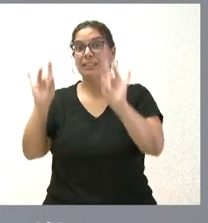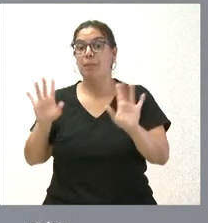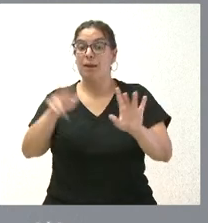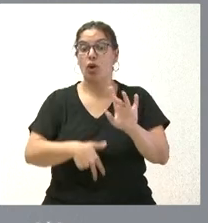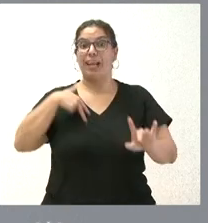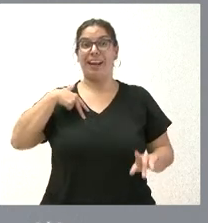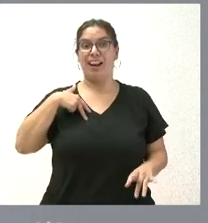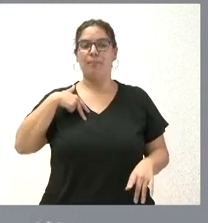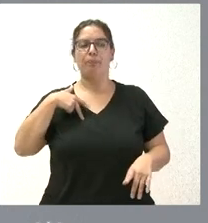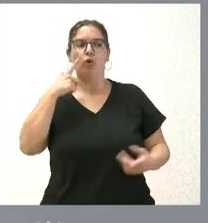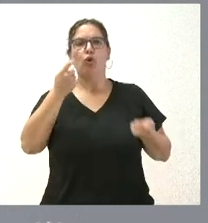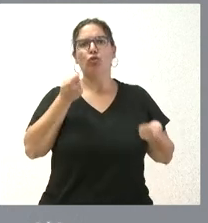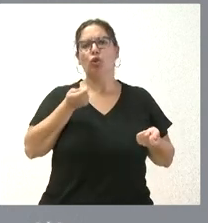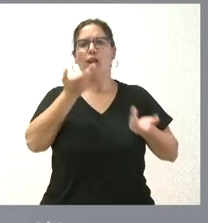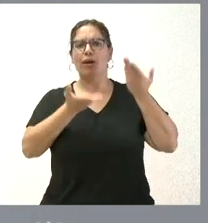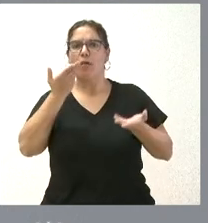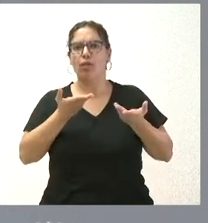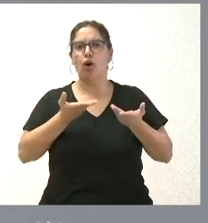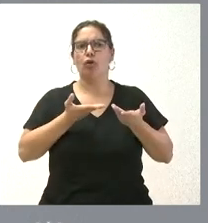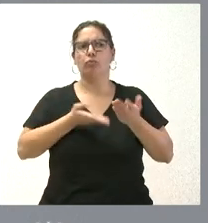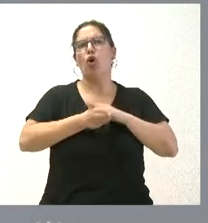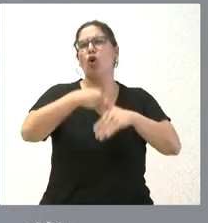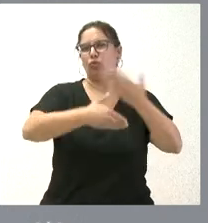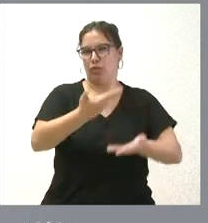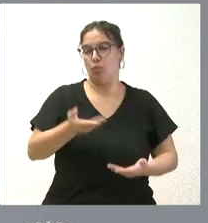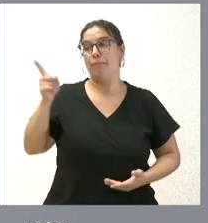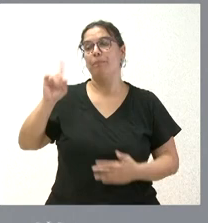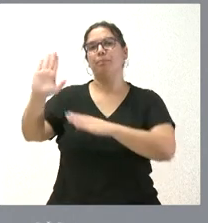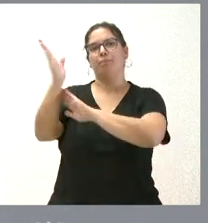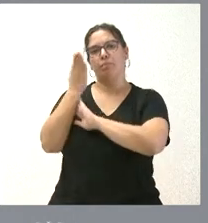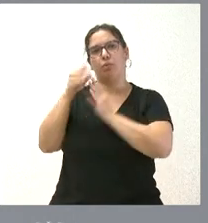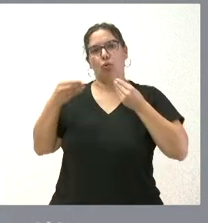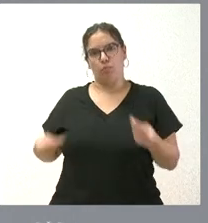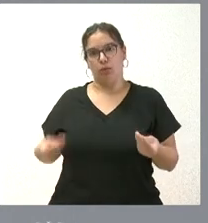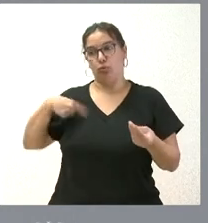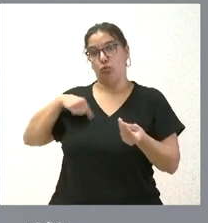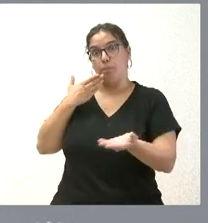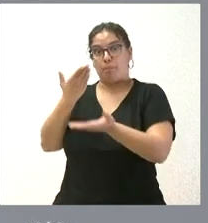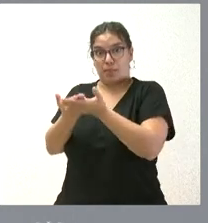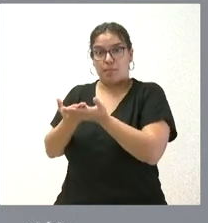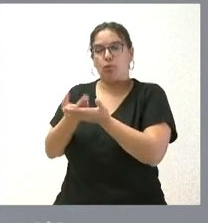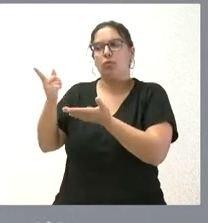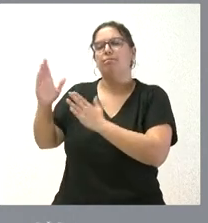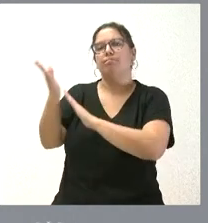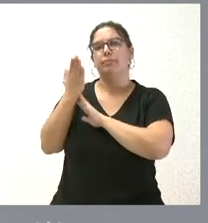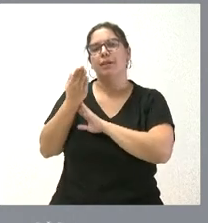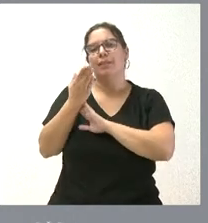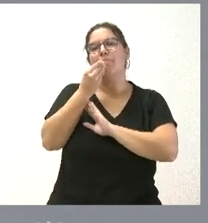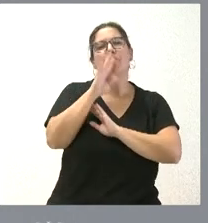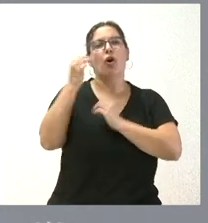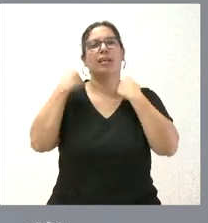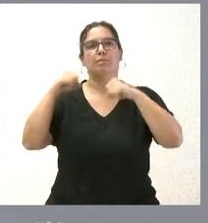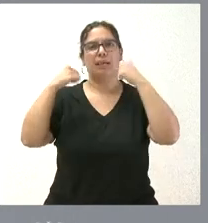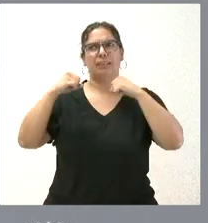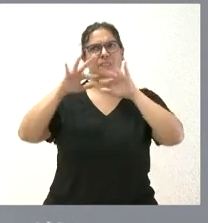públicas. Y la AIREF nos presentó un documento de acuerdo con lo que son las mejores prácticas en el ámbito internacional